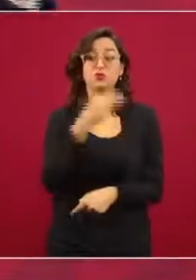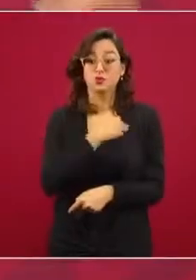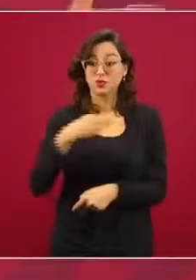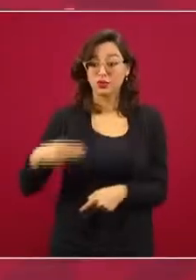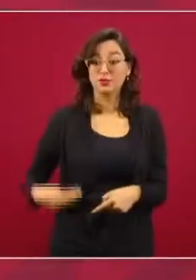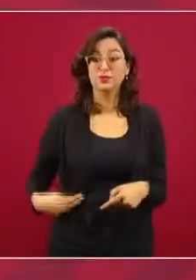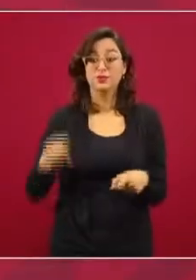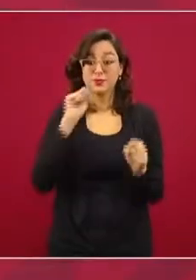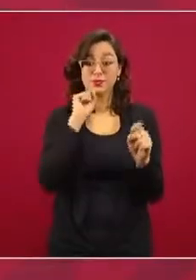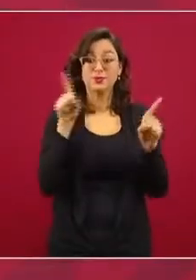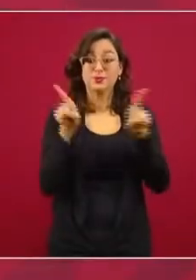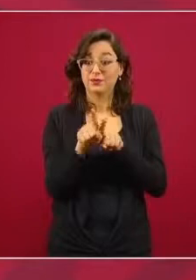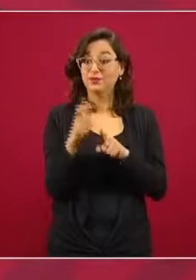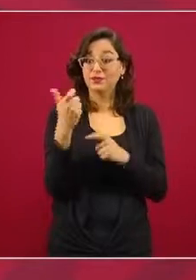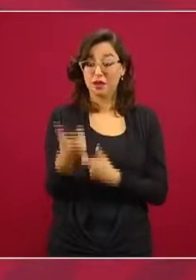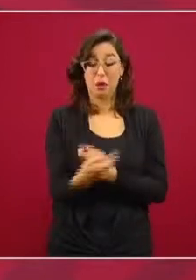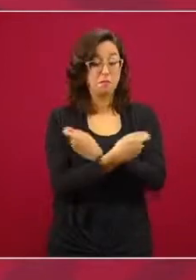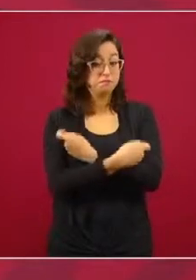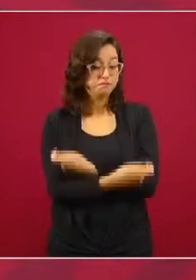también reparten.